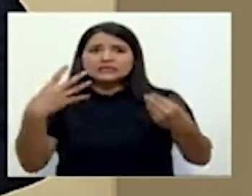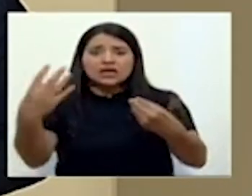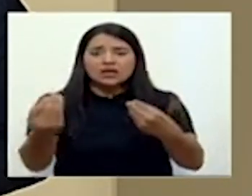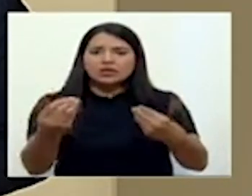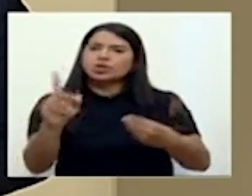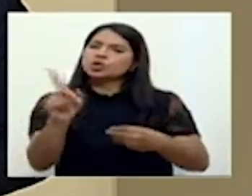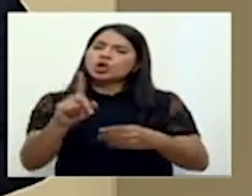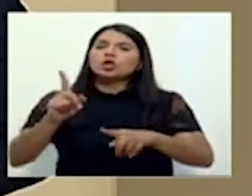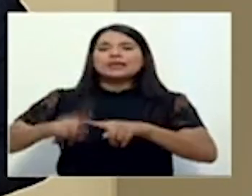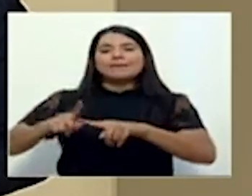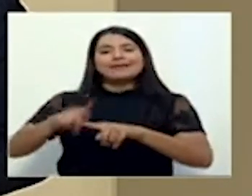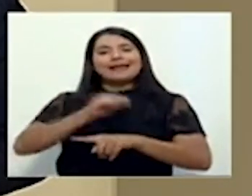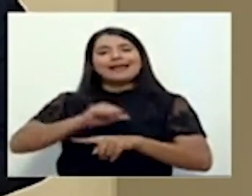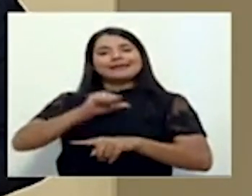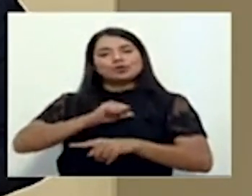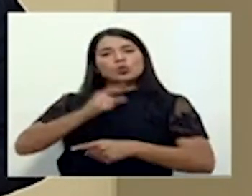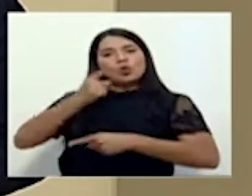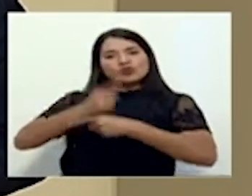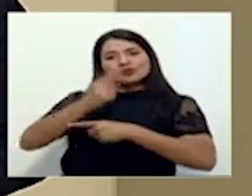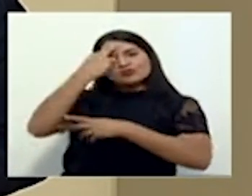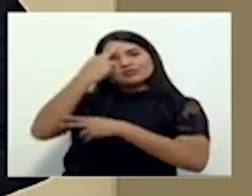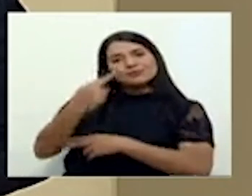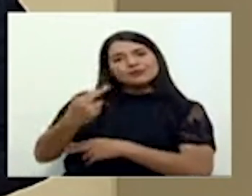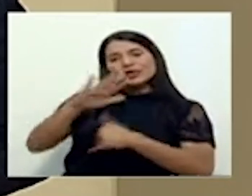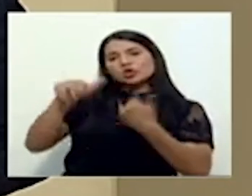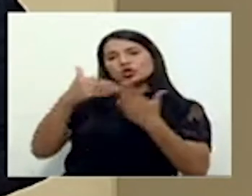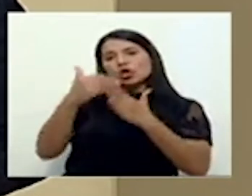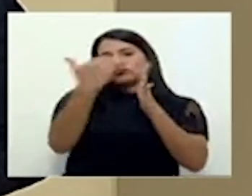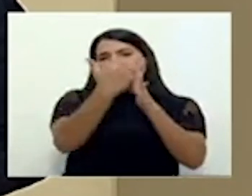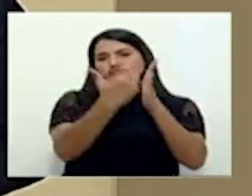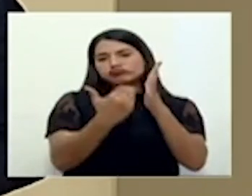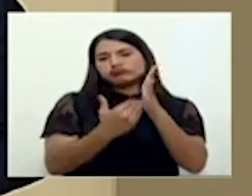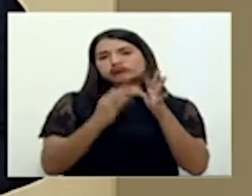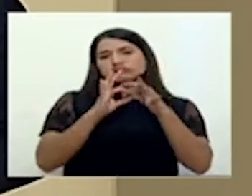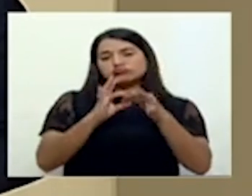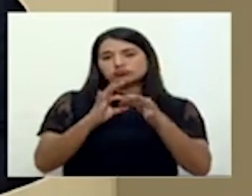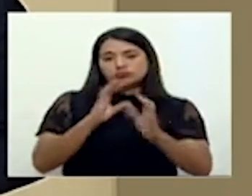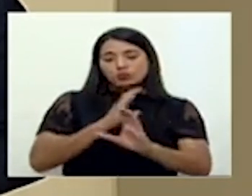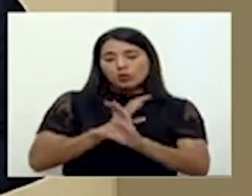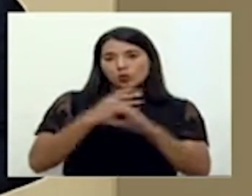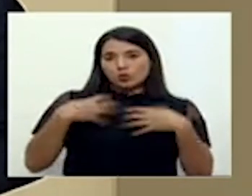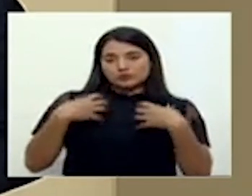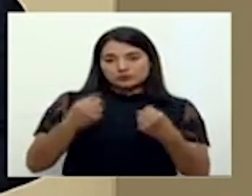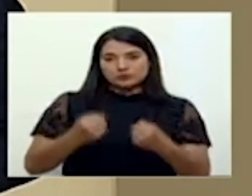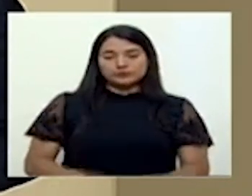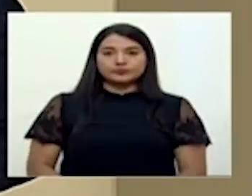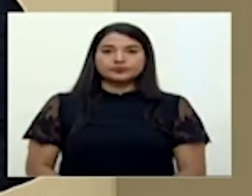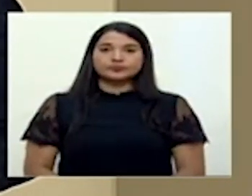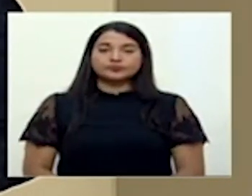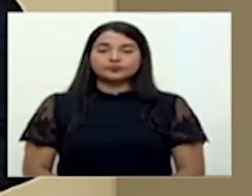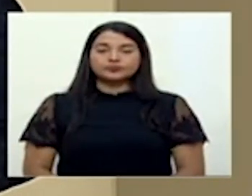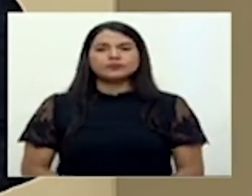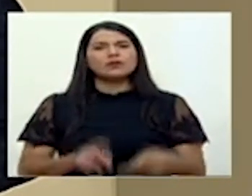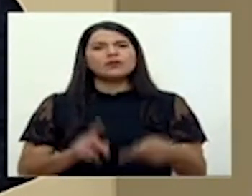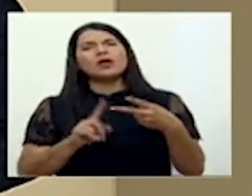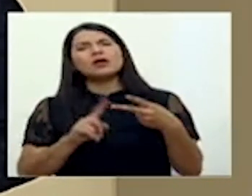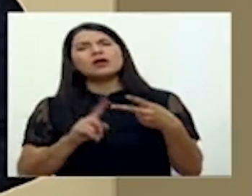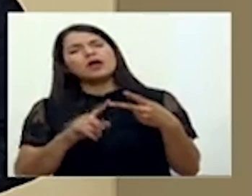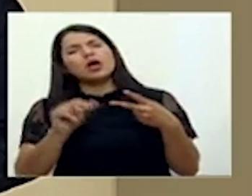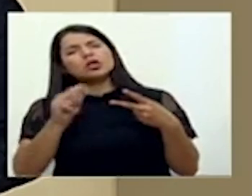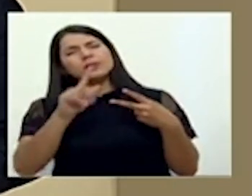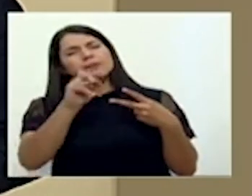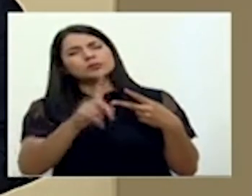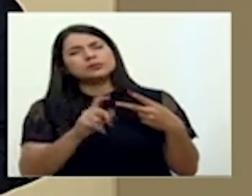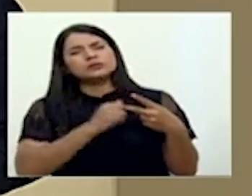esto, pero que se estén respetando en la medida de lo posible todas las medidas que se han estado indicando. La segunda pregunta era con